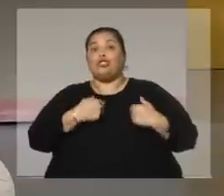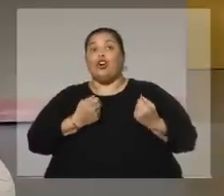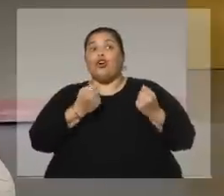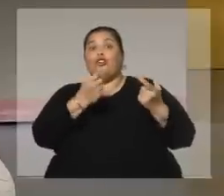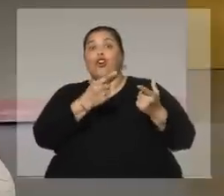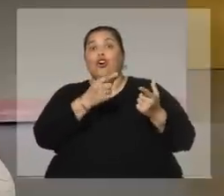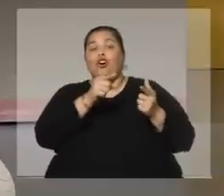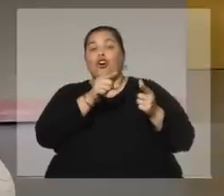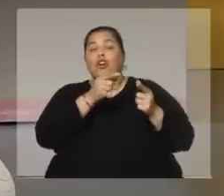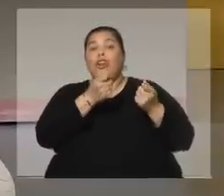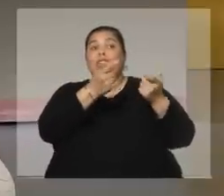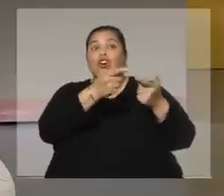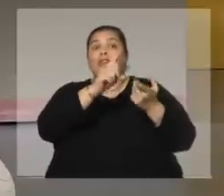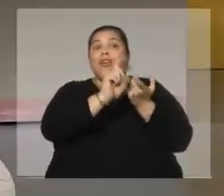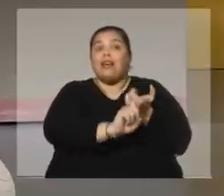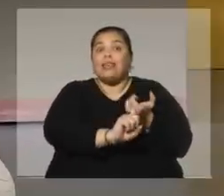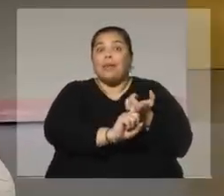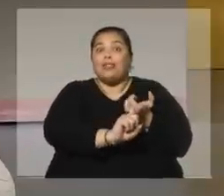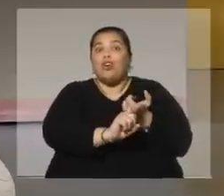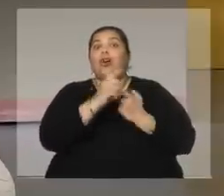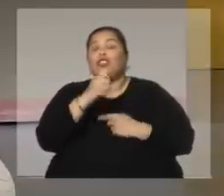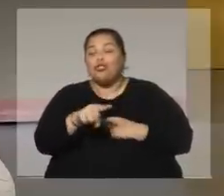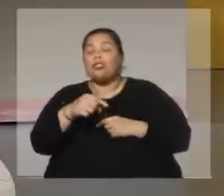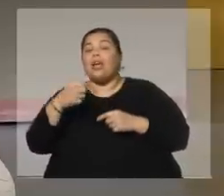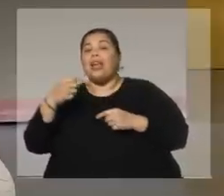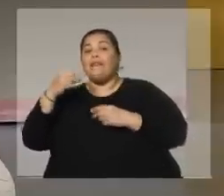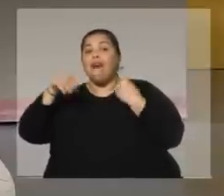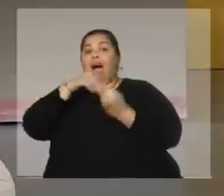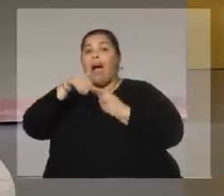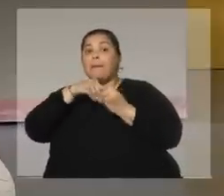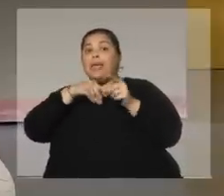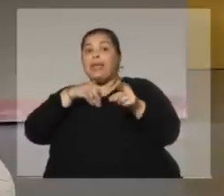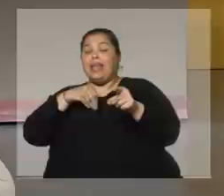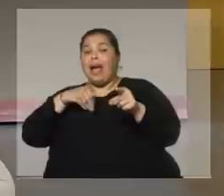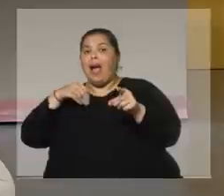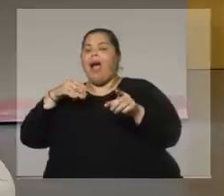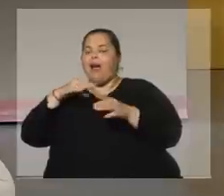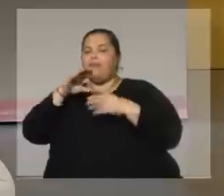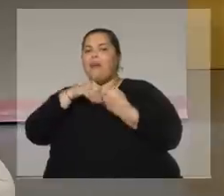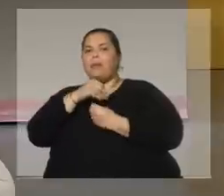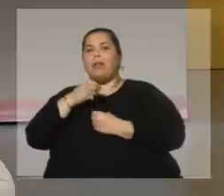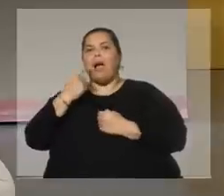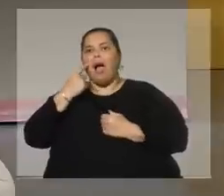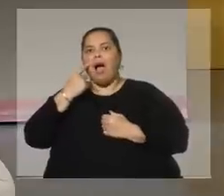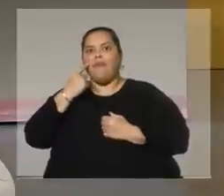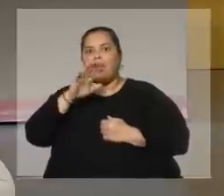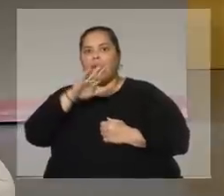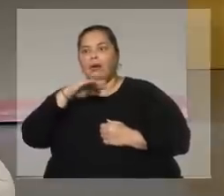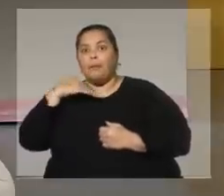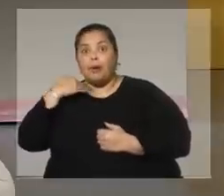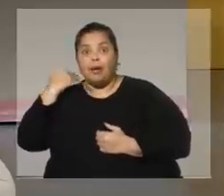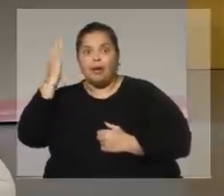la familia siempre está ahí, agazapada para llegar el momento y pegar